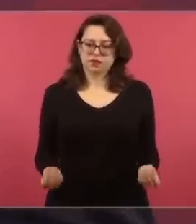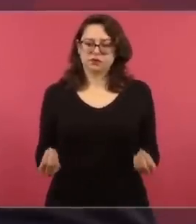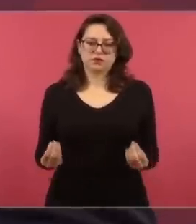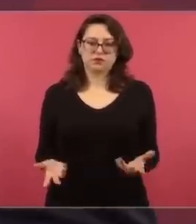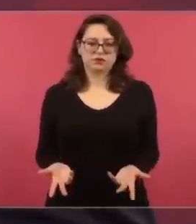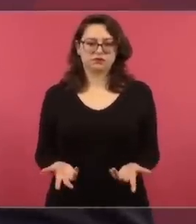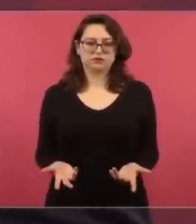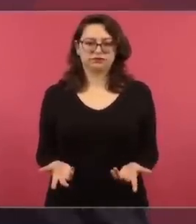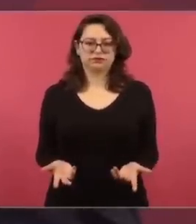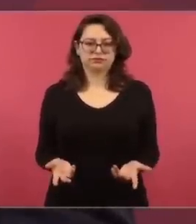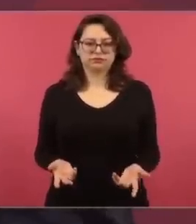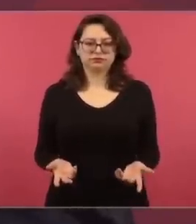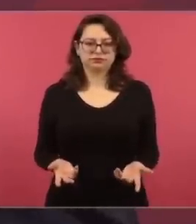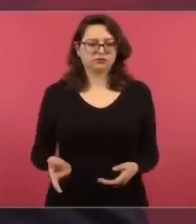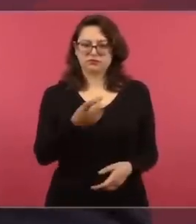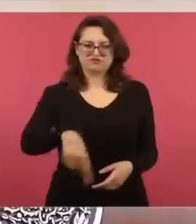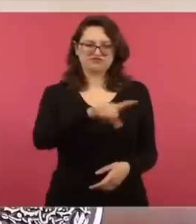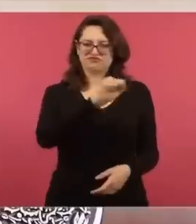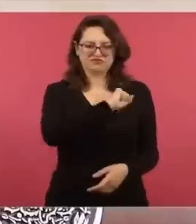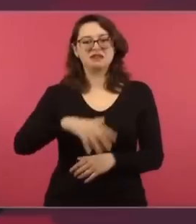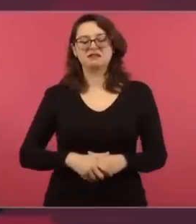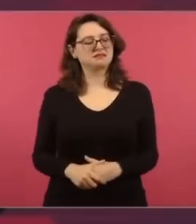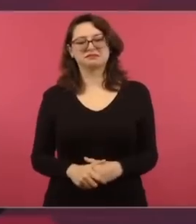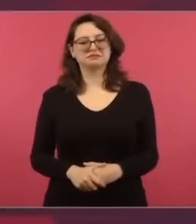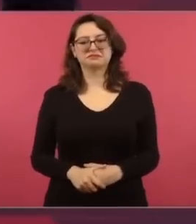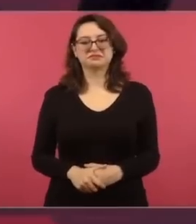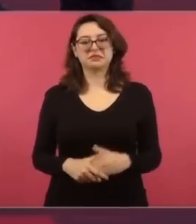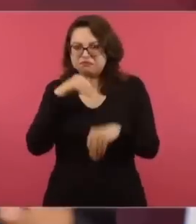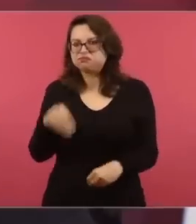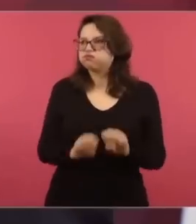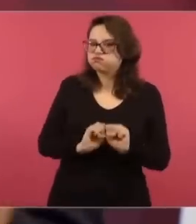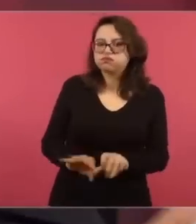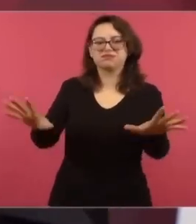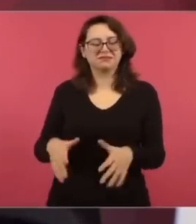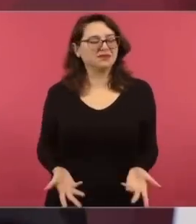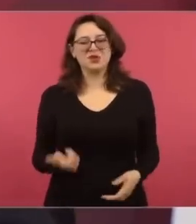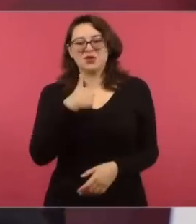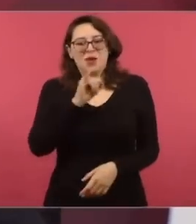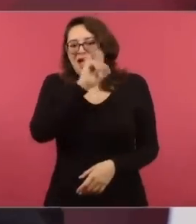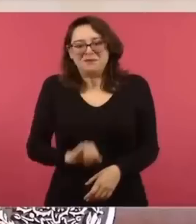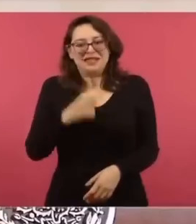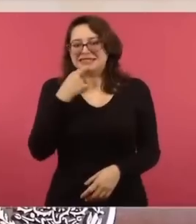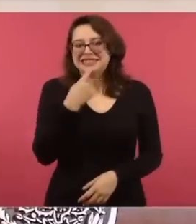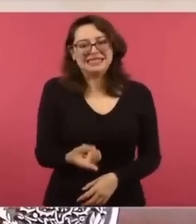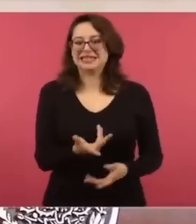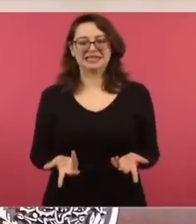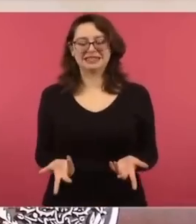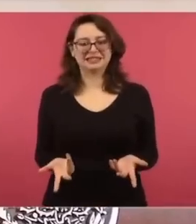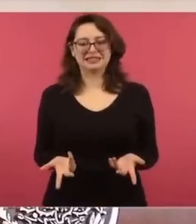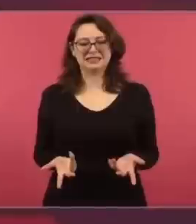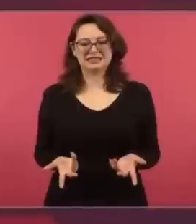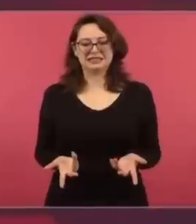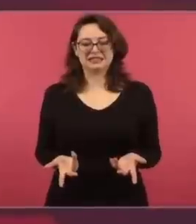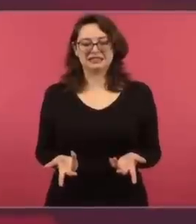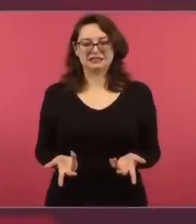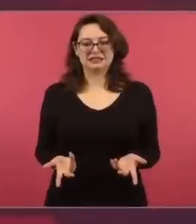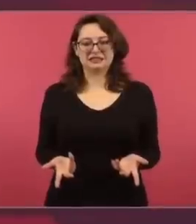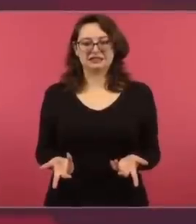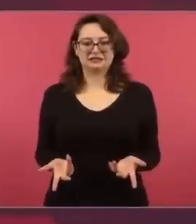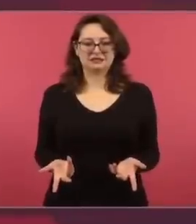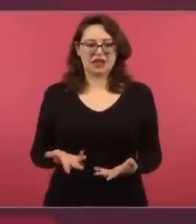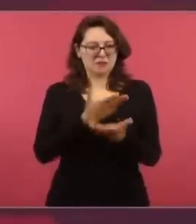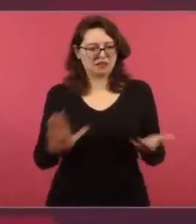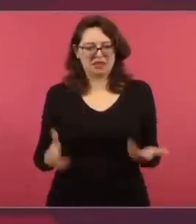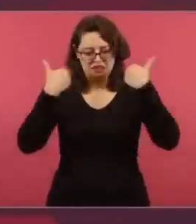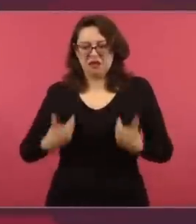del cretinismo. Ya inventar lo que no sucede. es lo que va en contra de mis